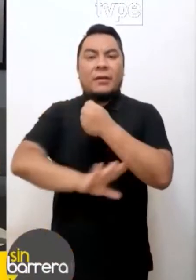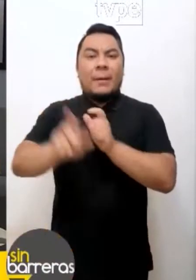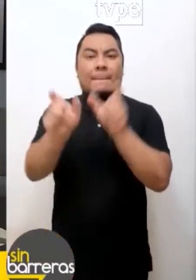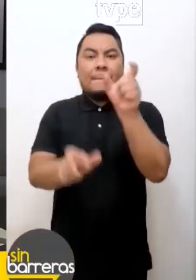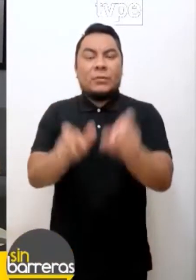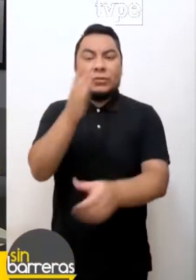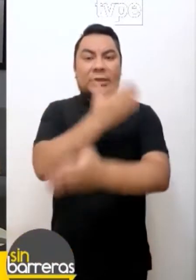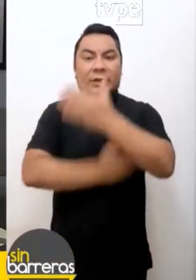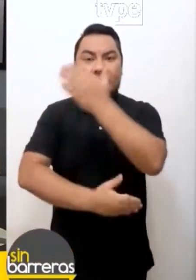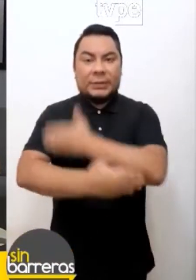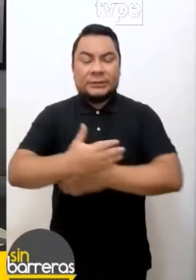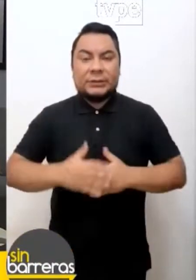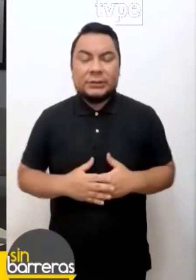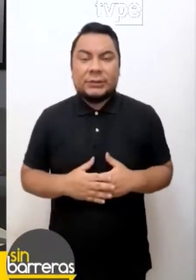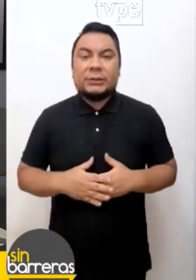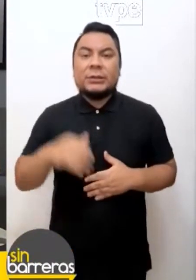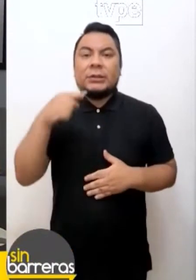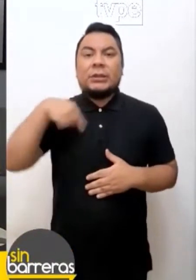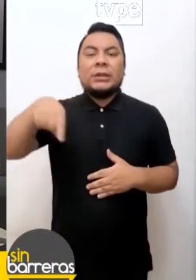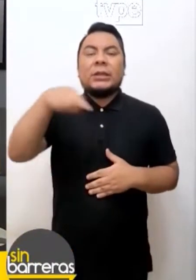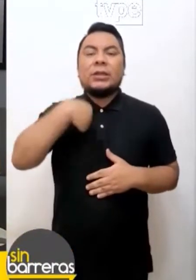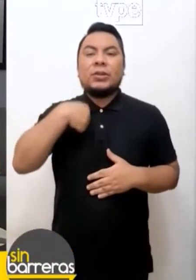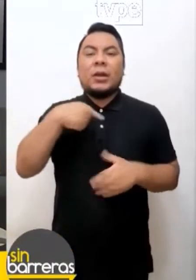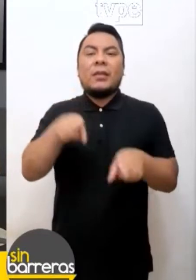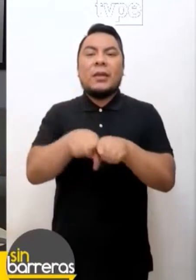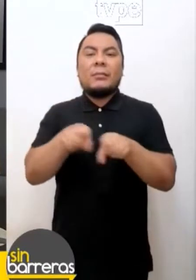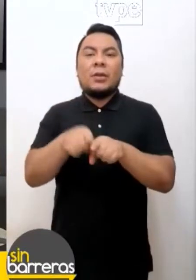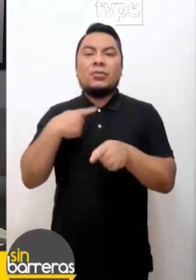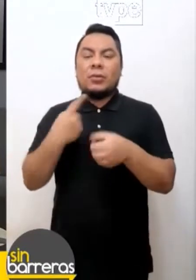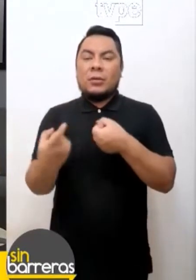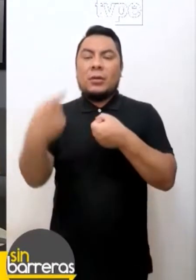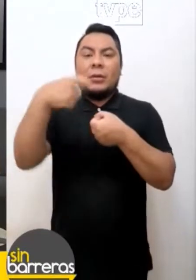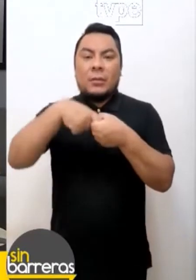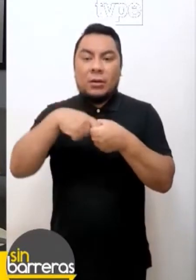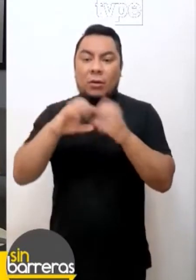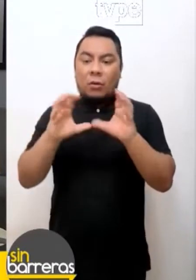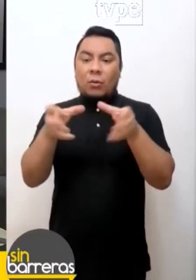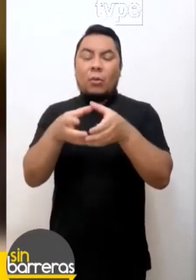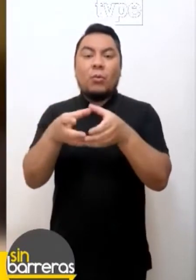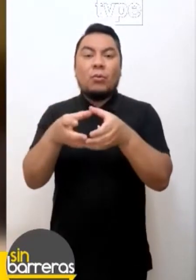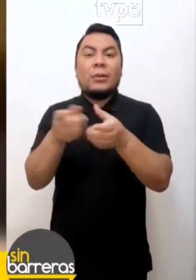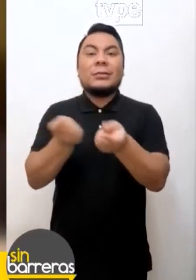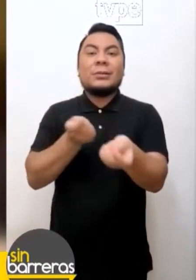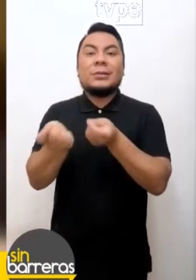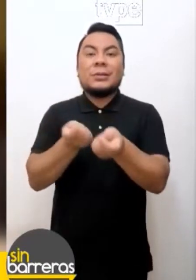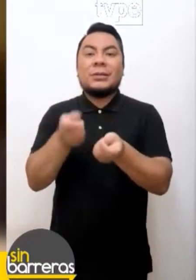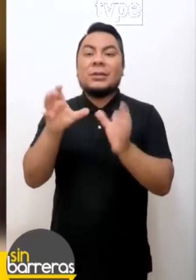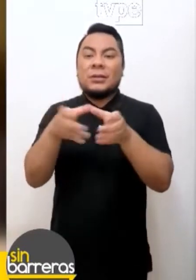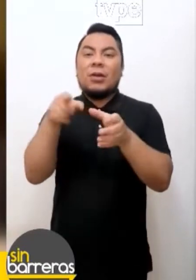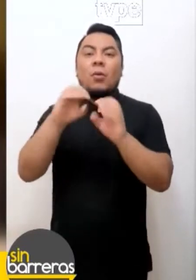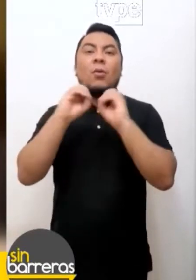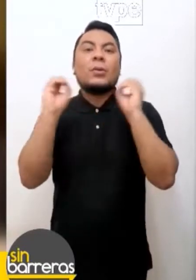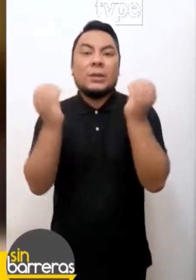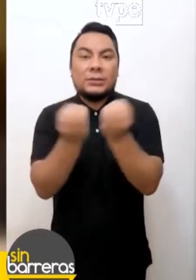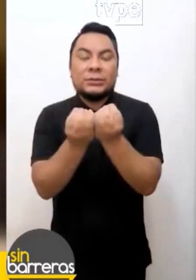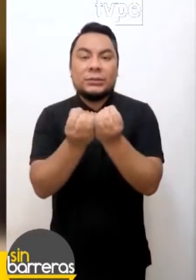de la persona con discapacidad. En la sociedad fui también parte de la Junta Directiva. Es una